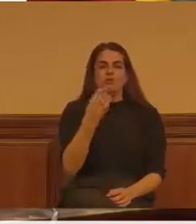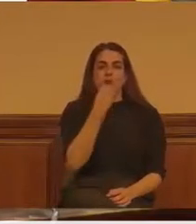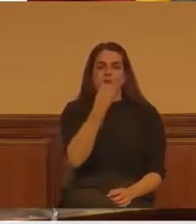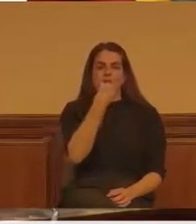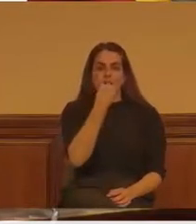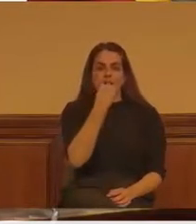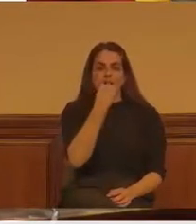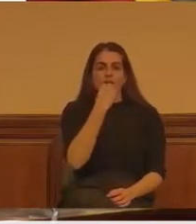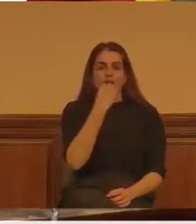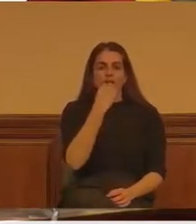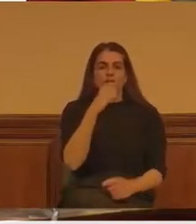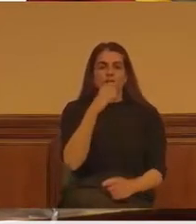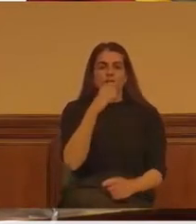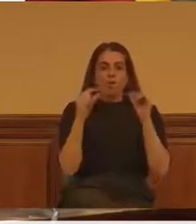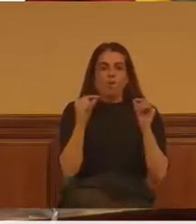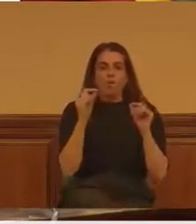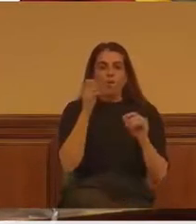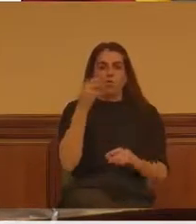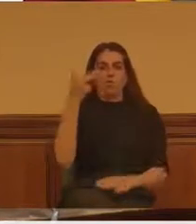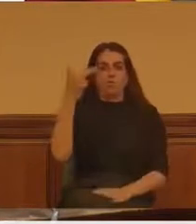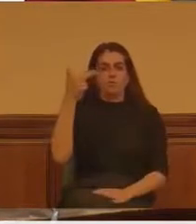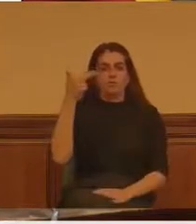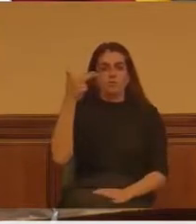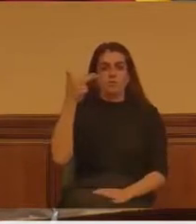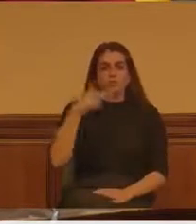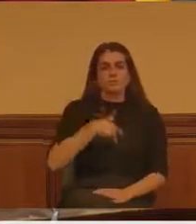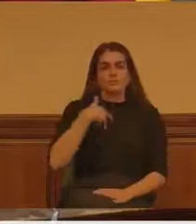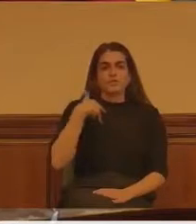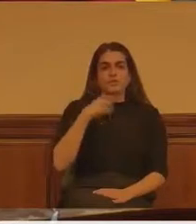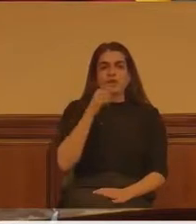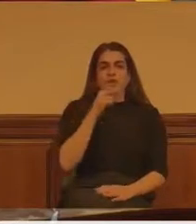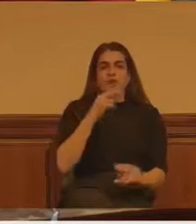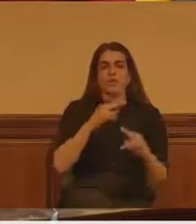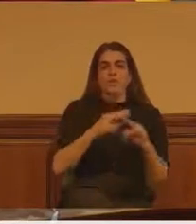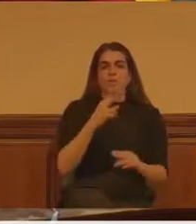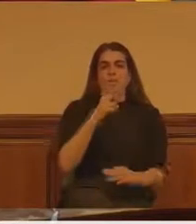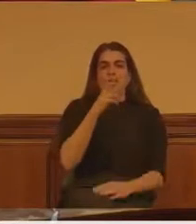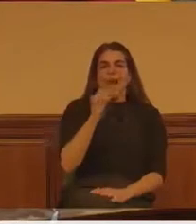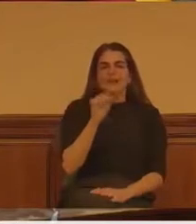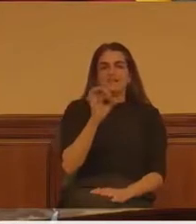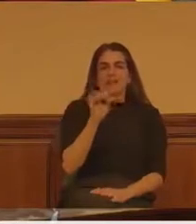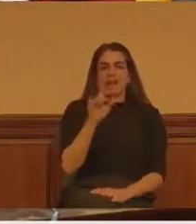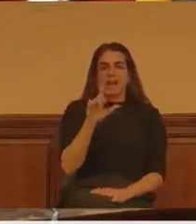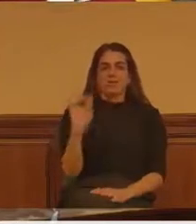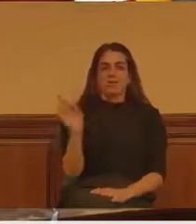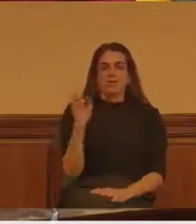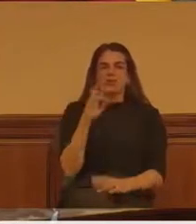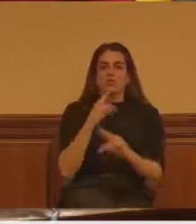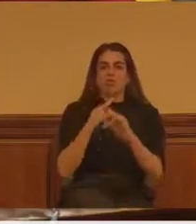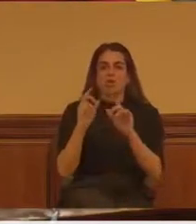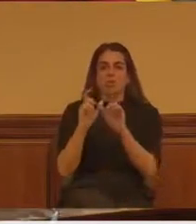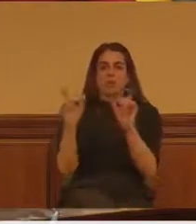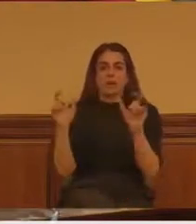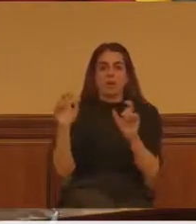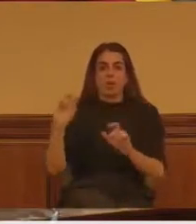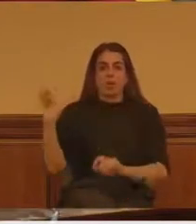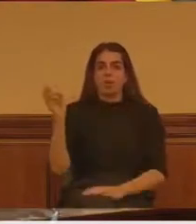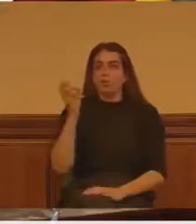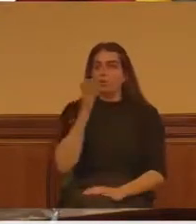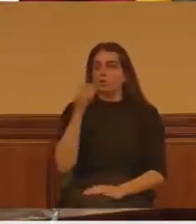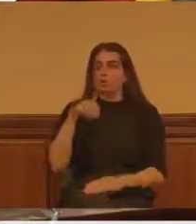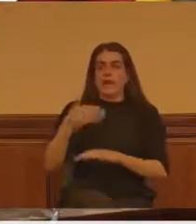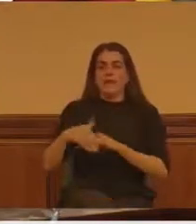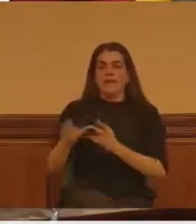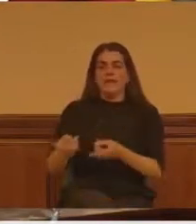con una foto con una pistola». No se llama Pablo Hasél, se llama de otra manera y está libre en la calle. Premio